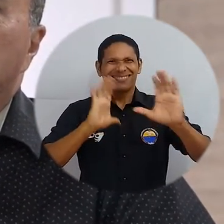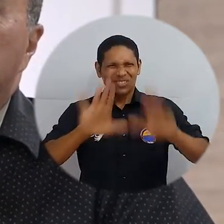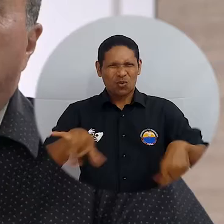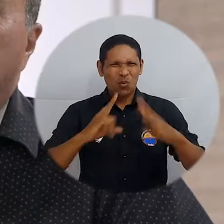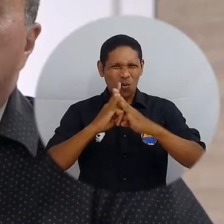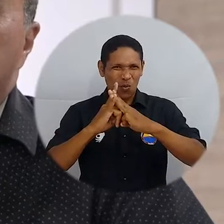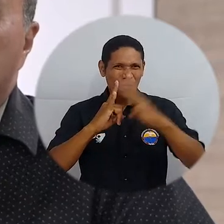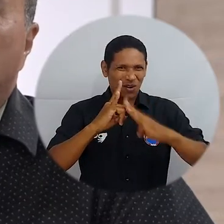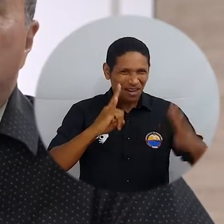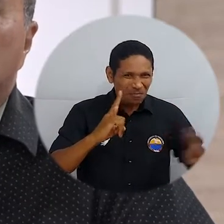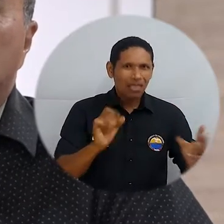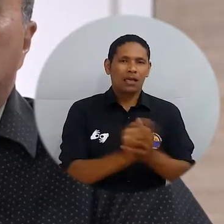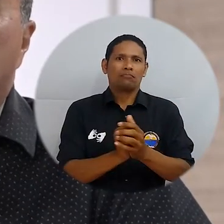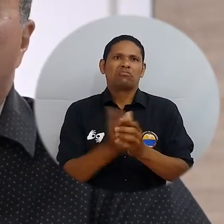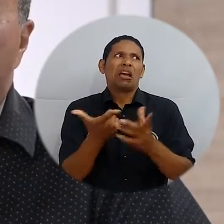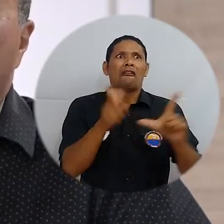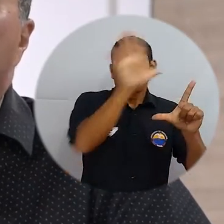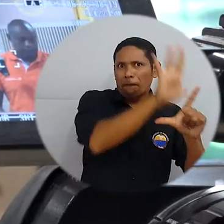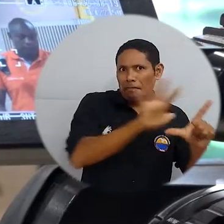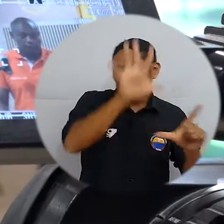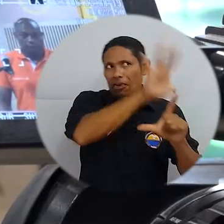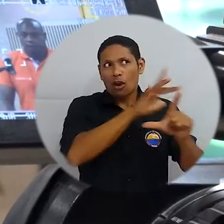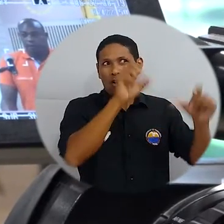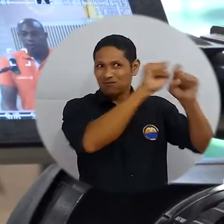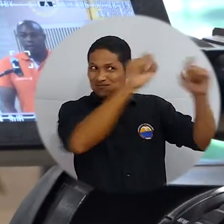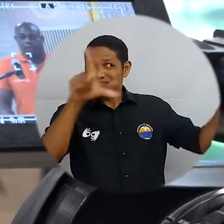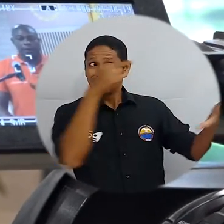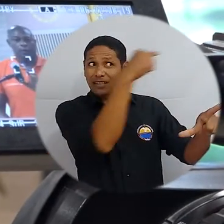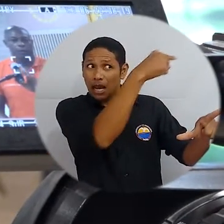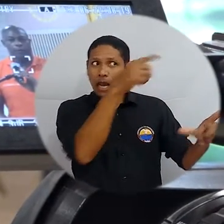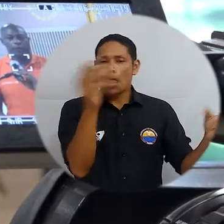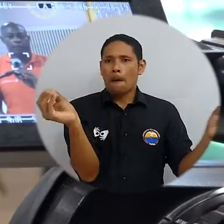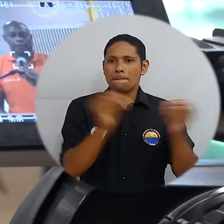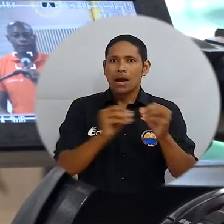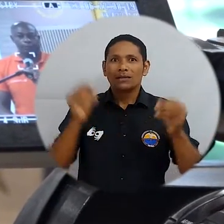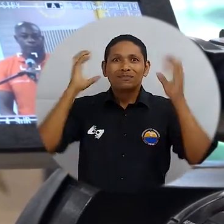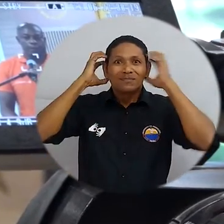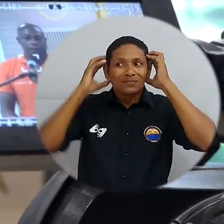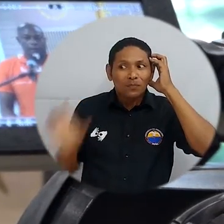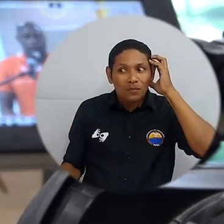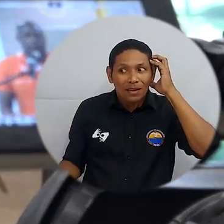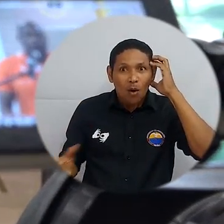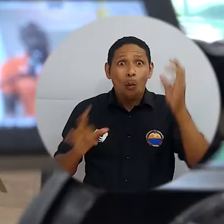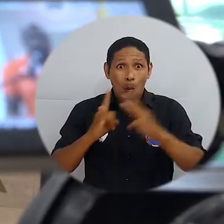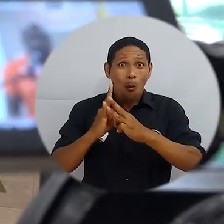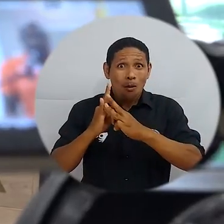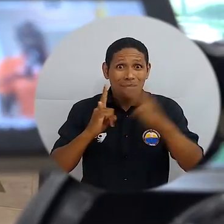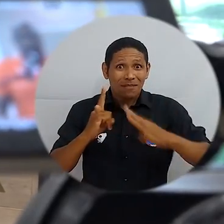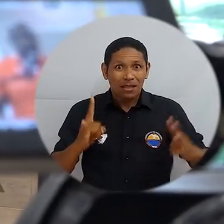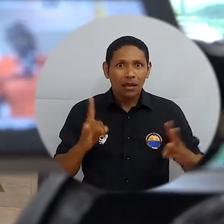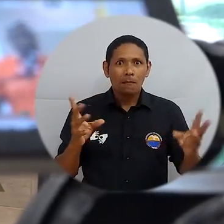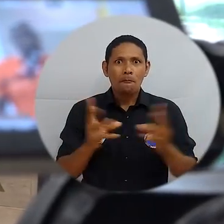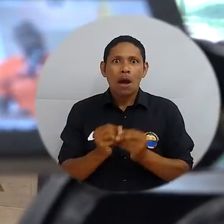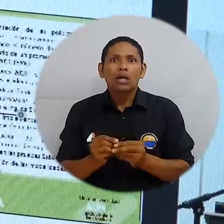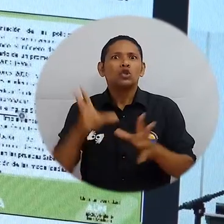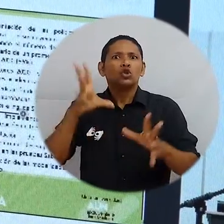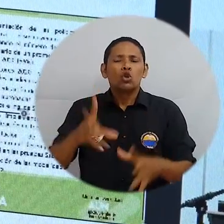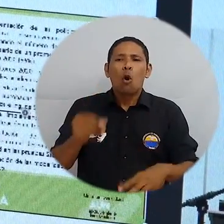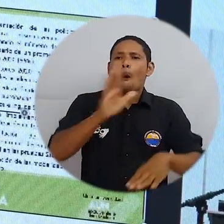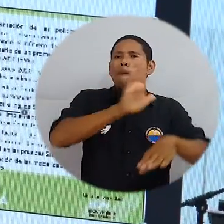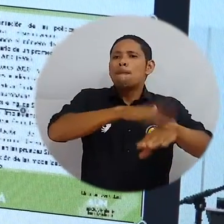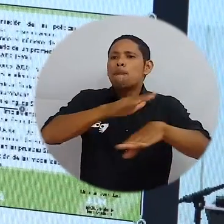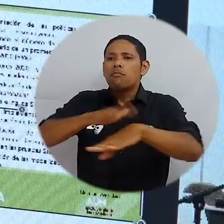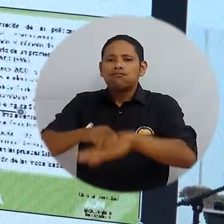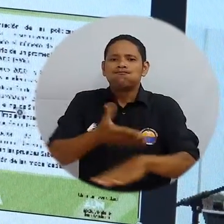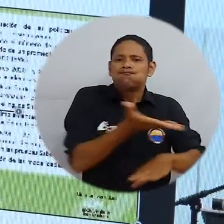en el cual se realizaron videos para el portal de consulta, intervenciones en Unimagdalena Radio, socialización de propuestas a través de Facebook Live